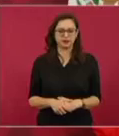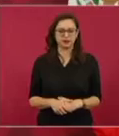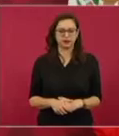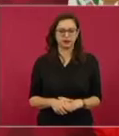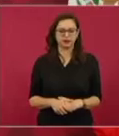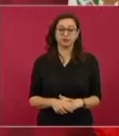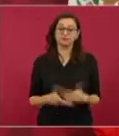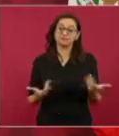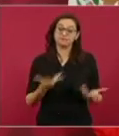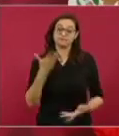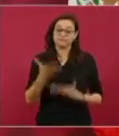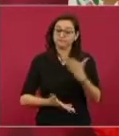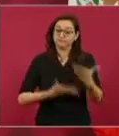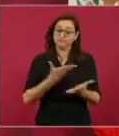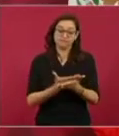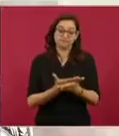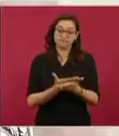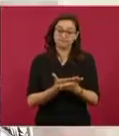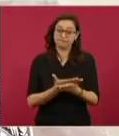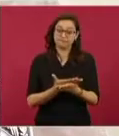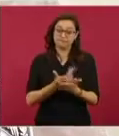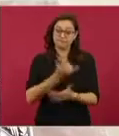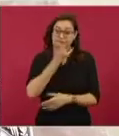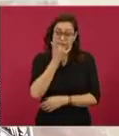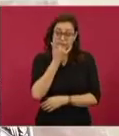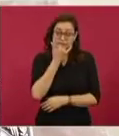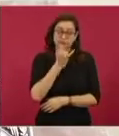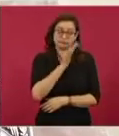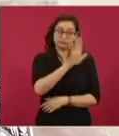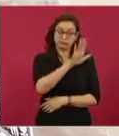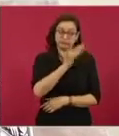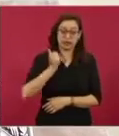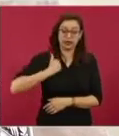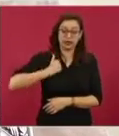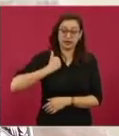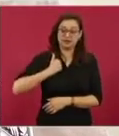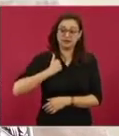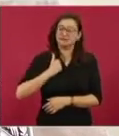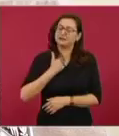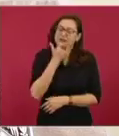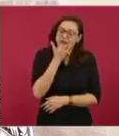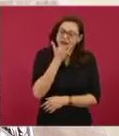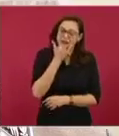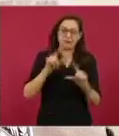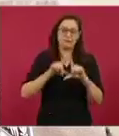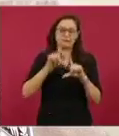Con todo respeto a los canadienses, como México no hay dos.